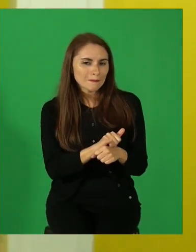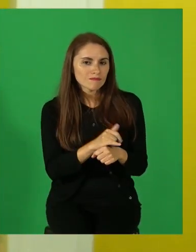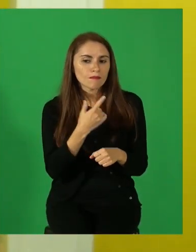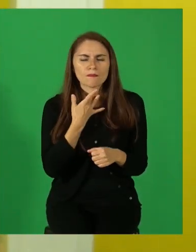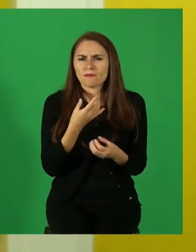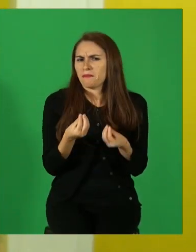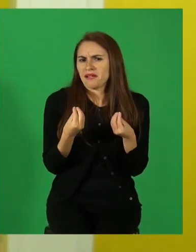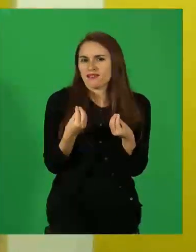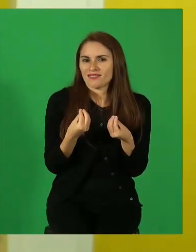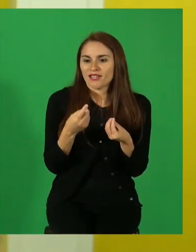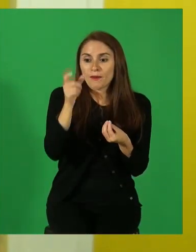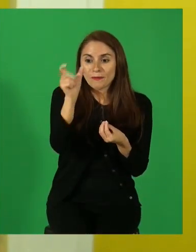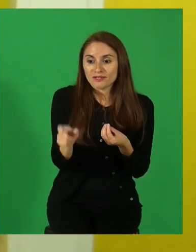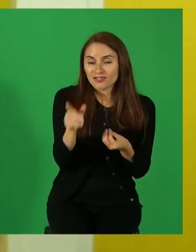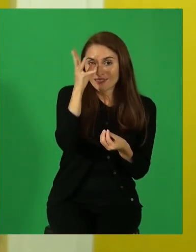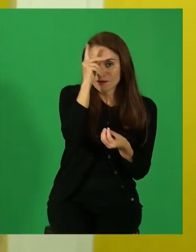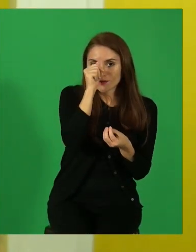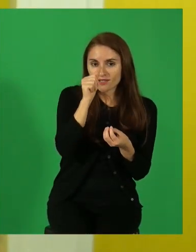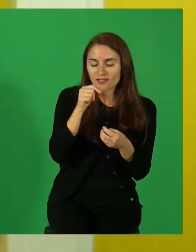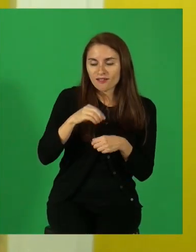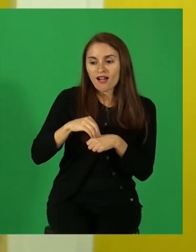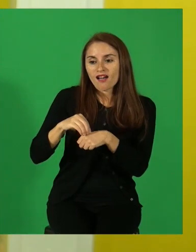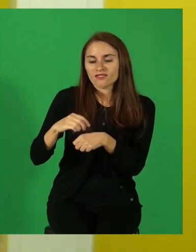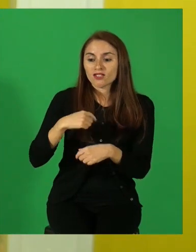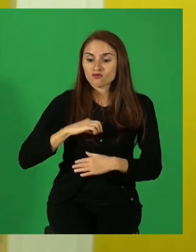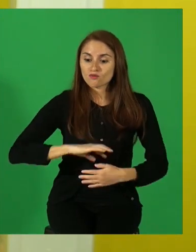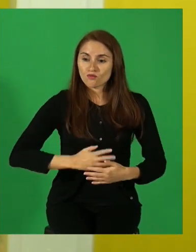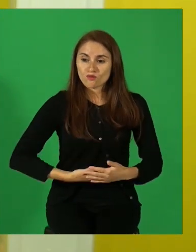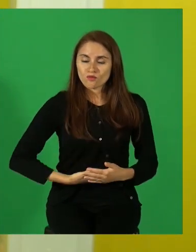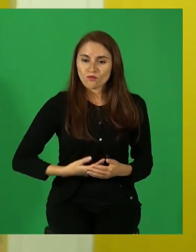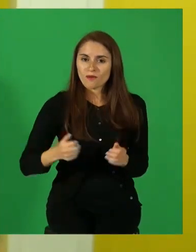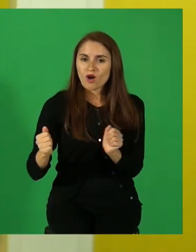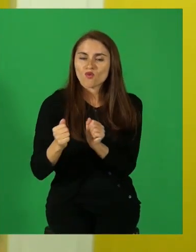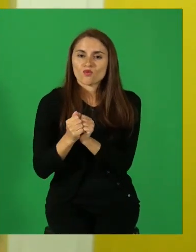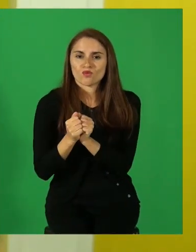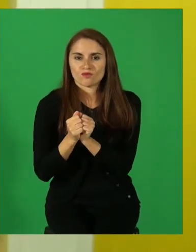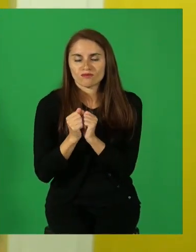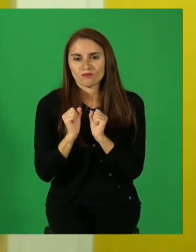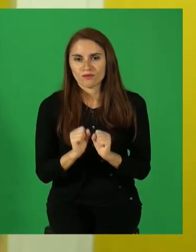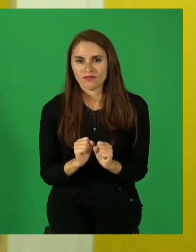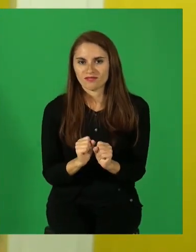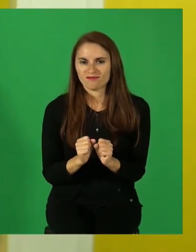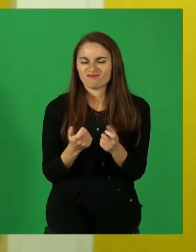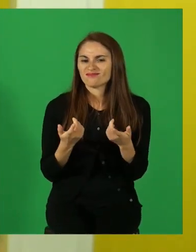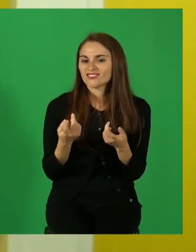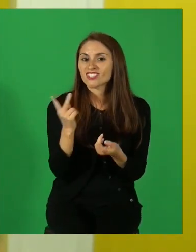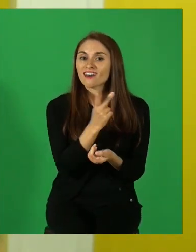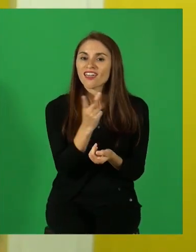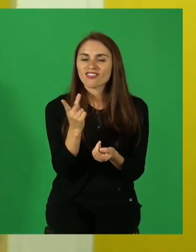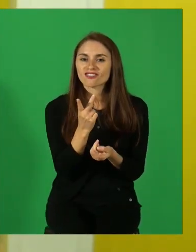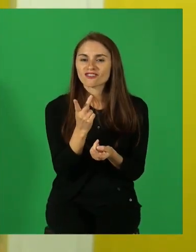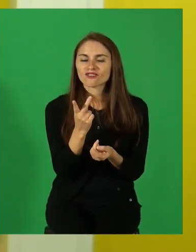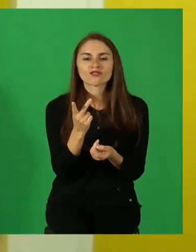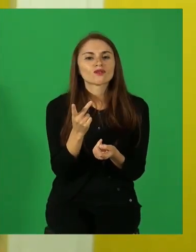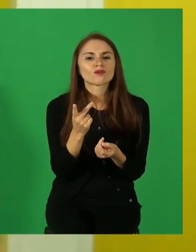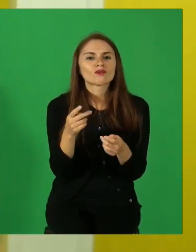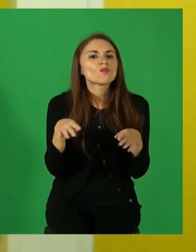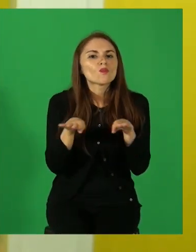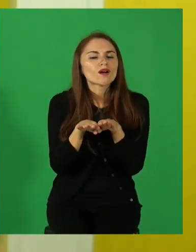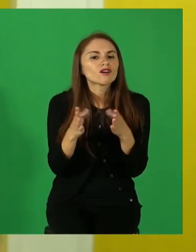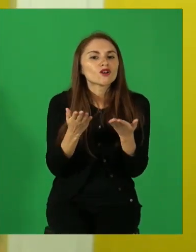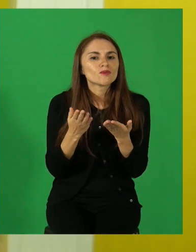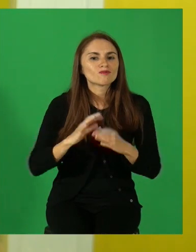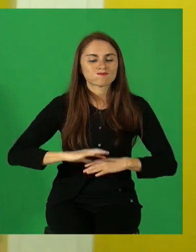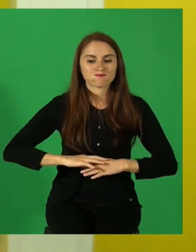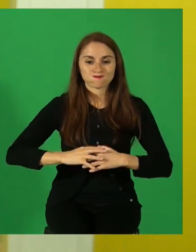Entonces, se parecen en su condición de falsas embarazadas. Esto